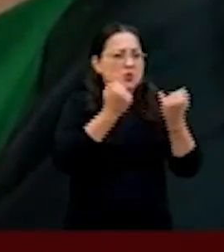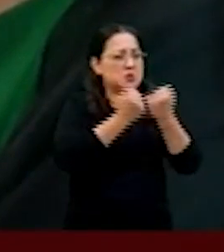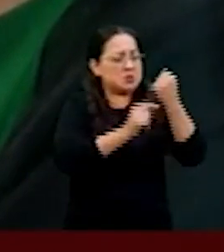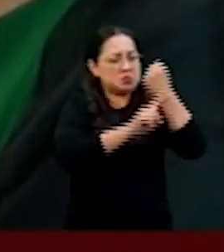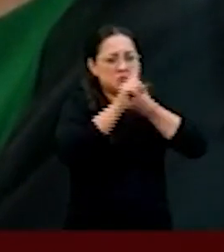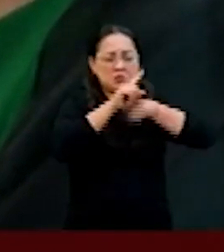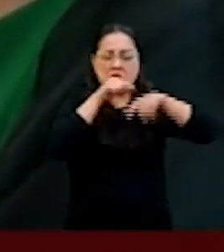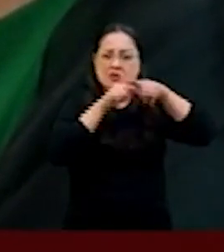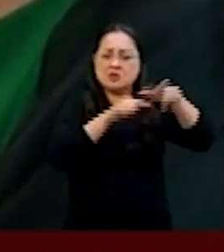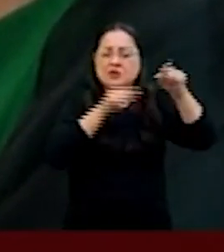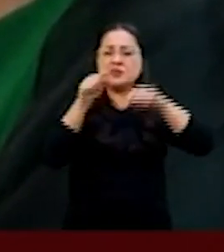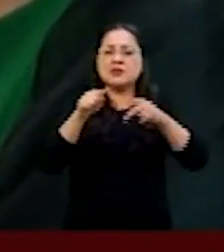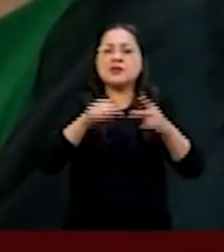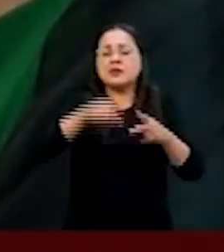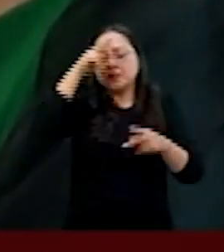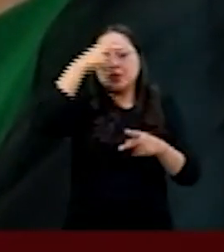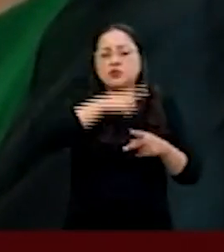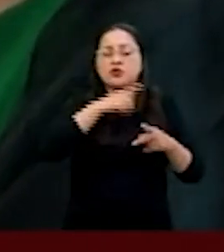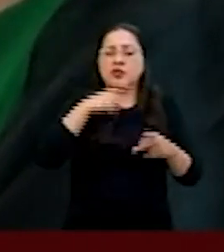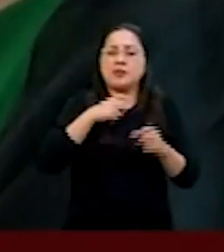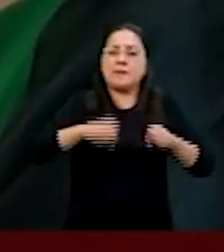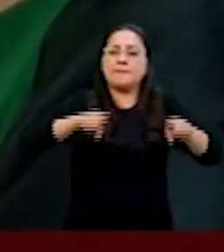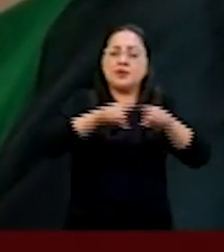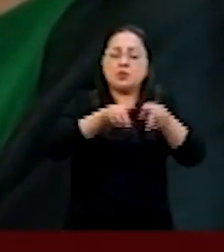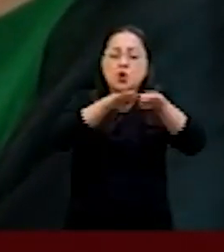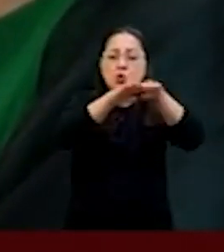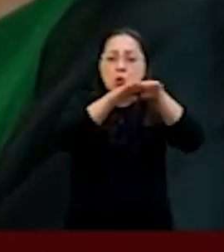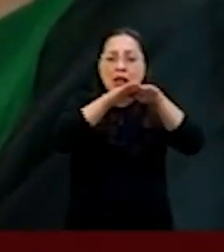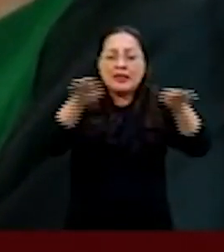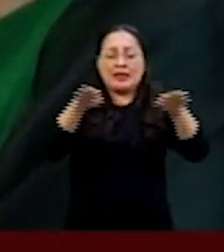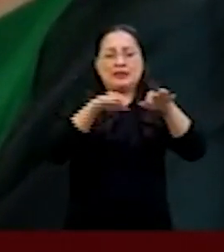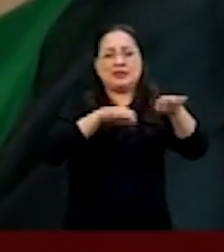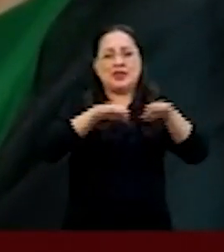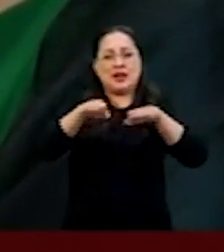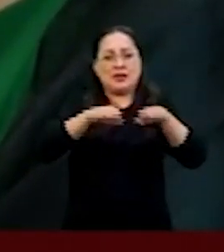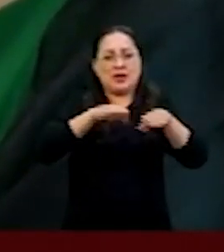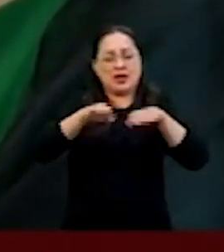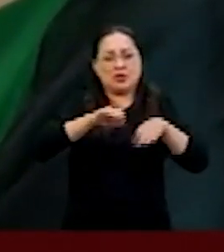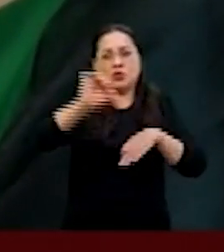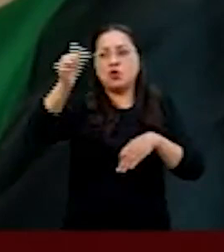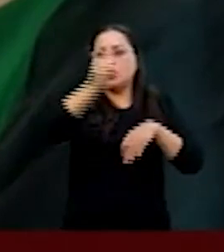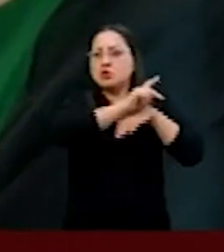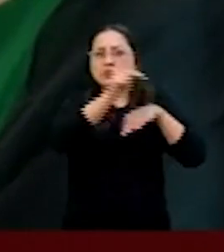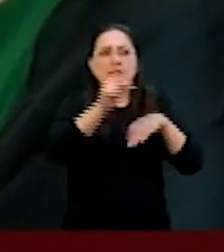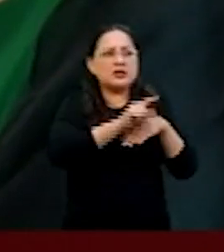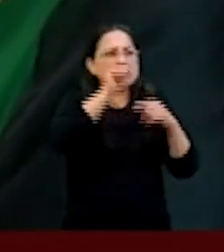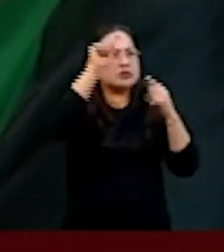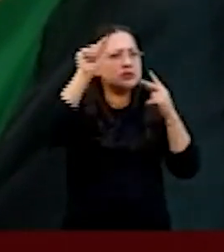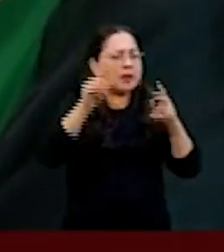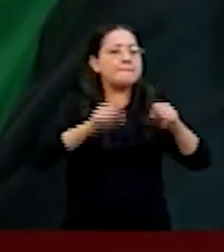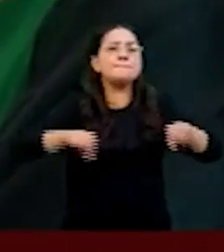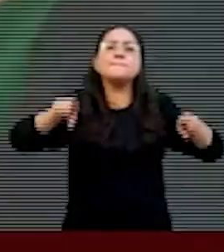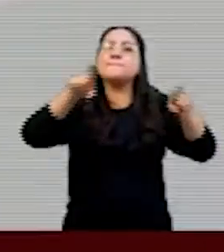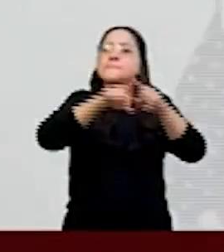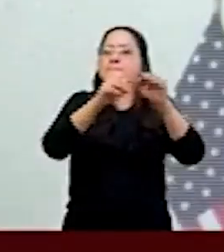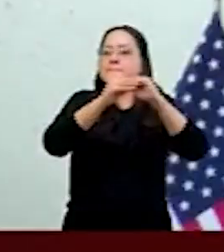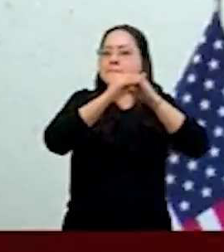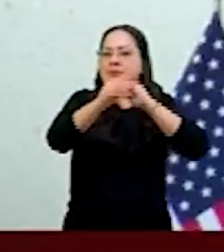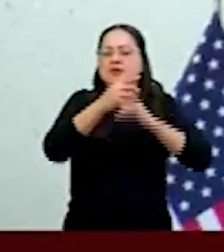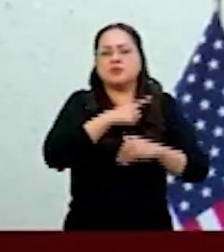México tiene que alcanzar la igualdad laboral también que se vive en los otros países de la región del norte.